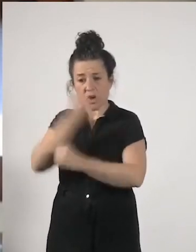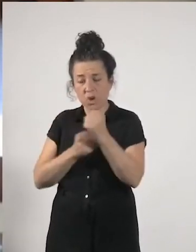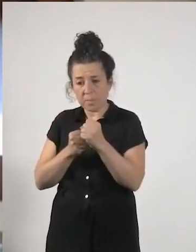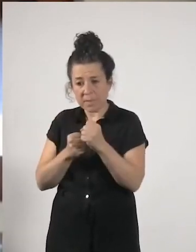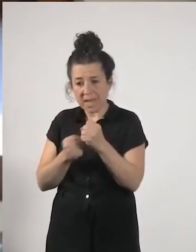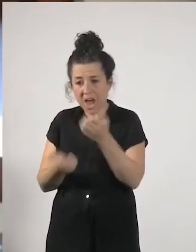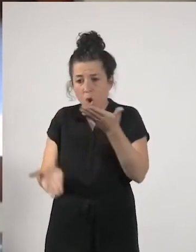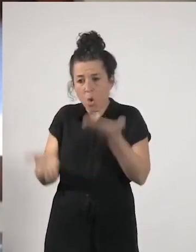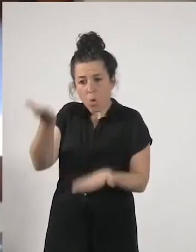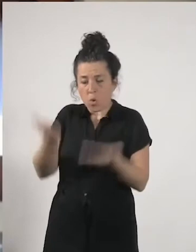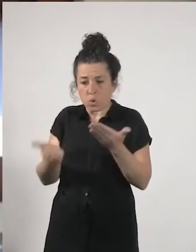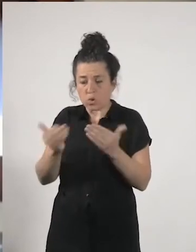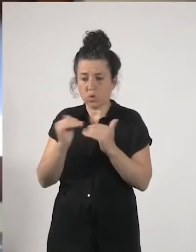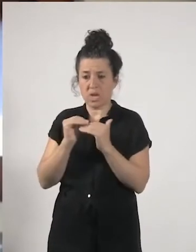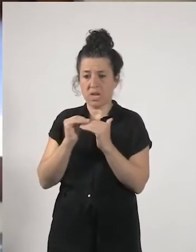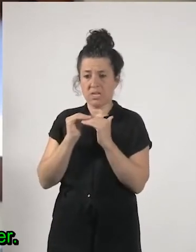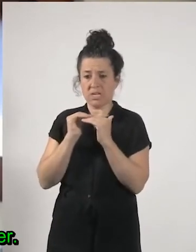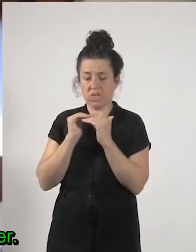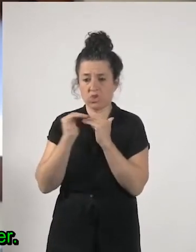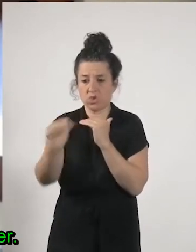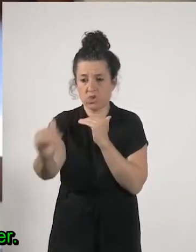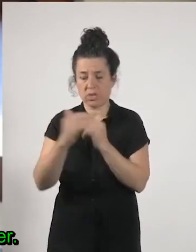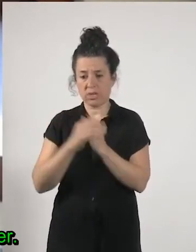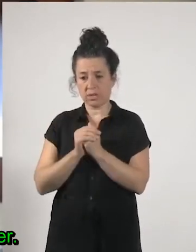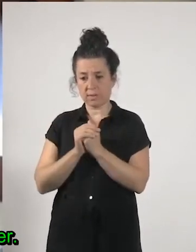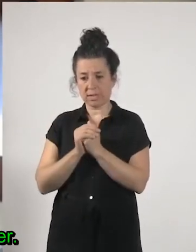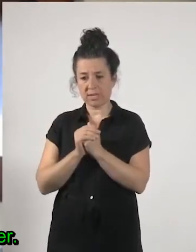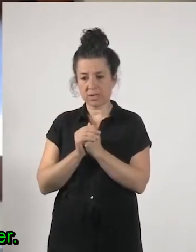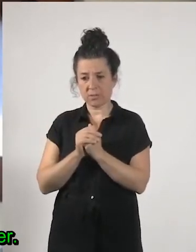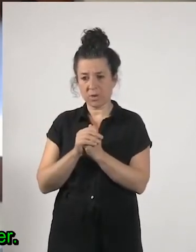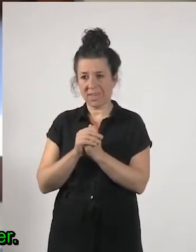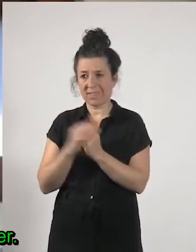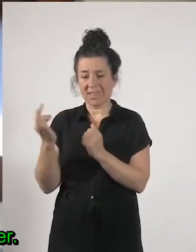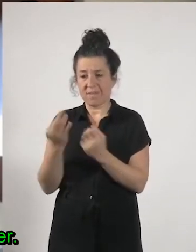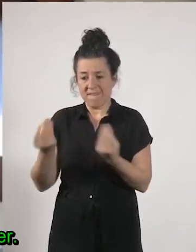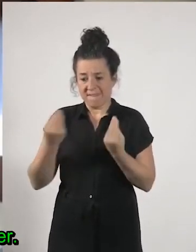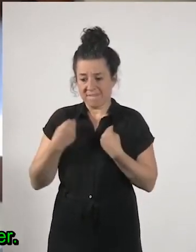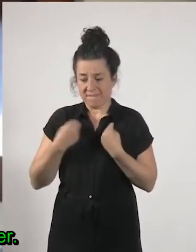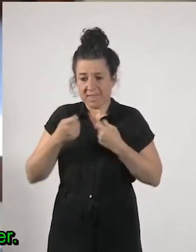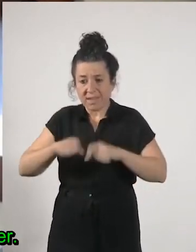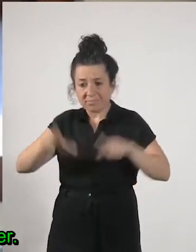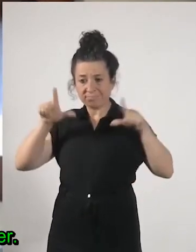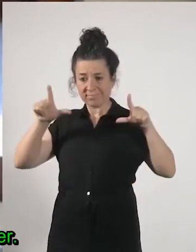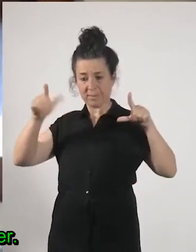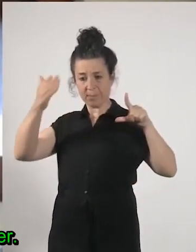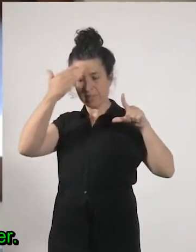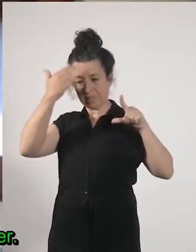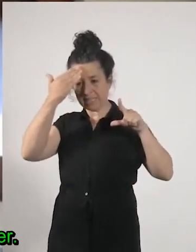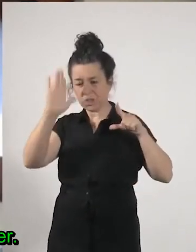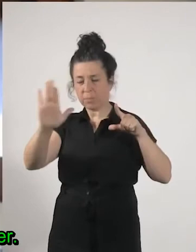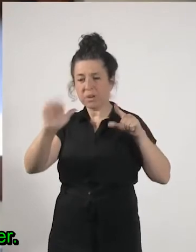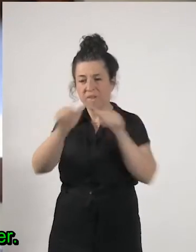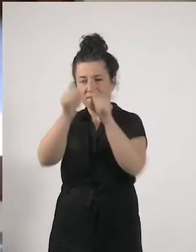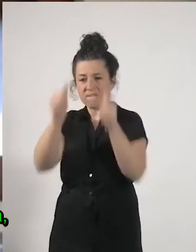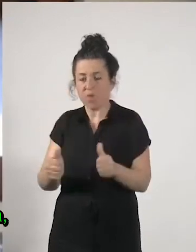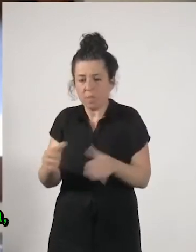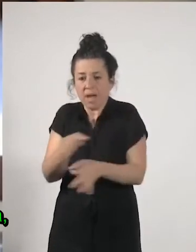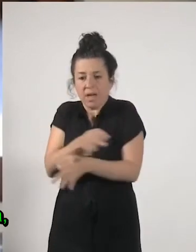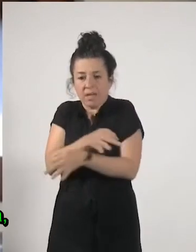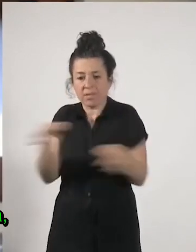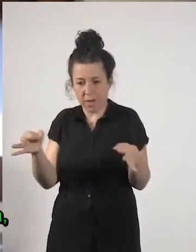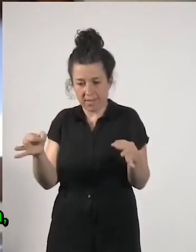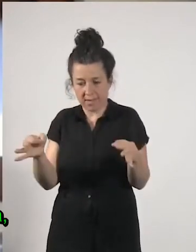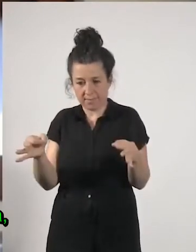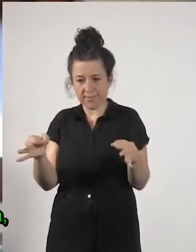por supuesto la vida en el centro pero de una forma eh como como debe ser es decir